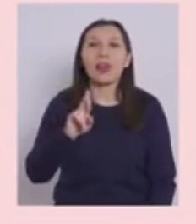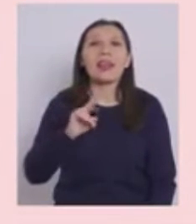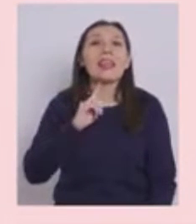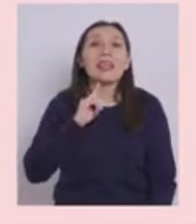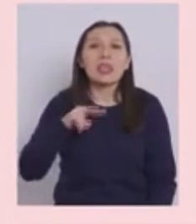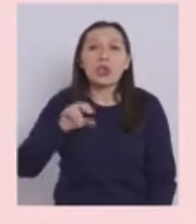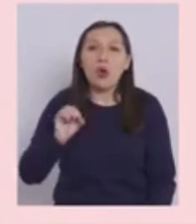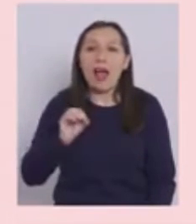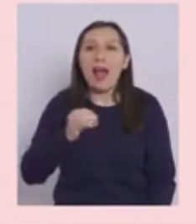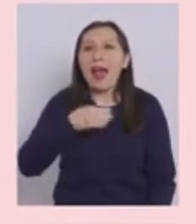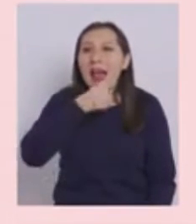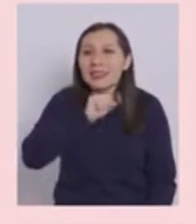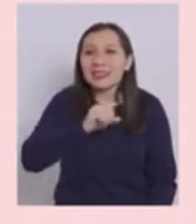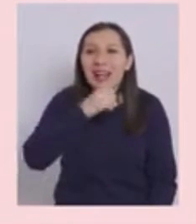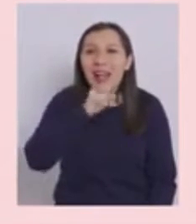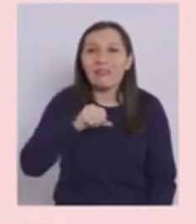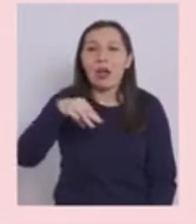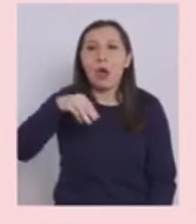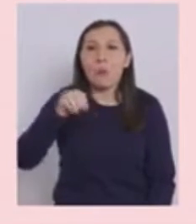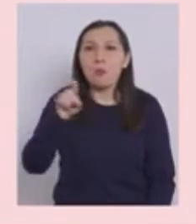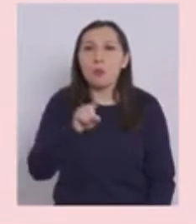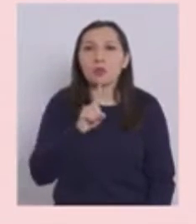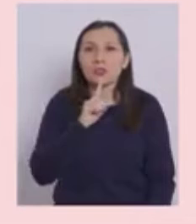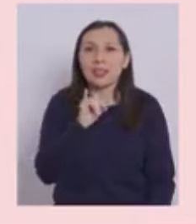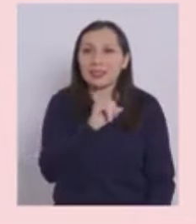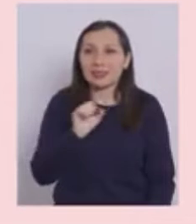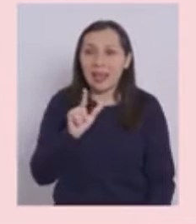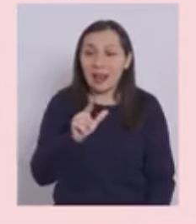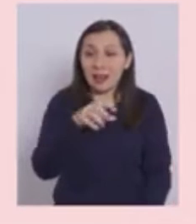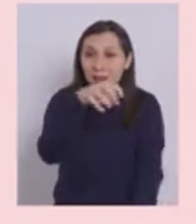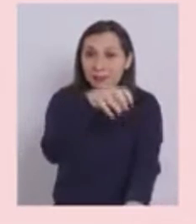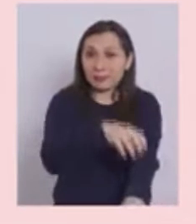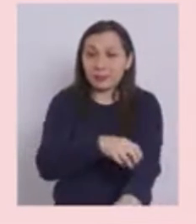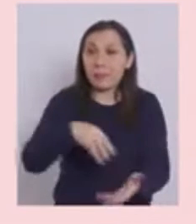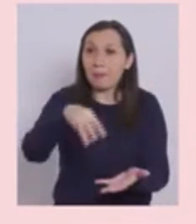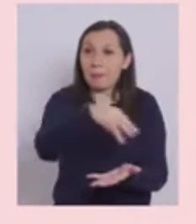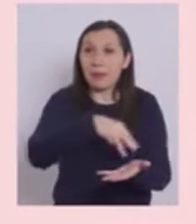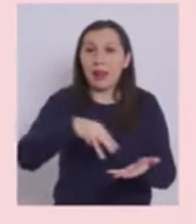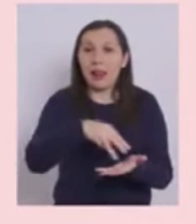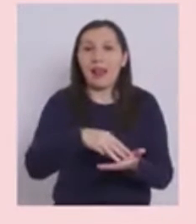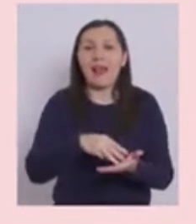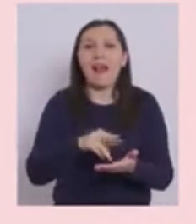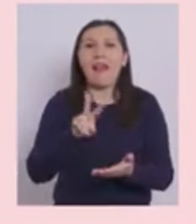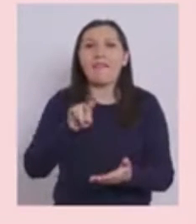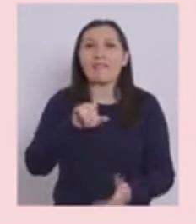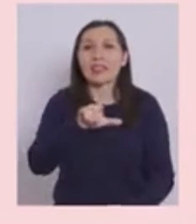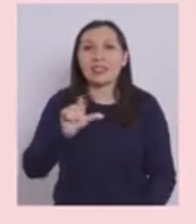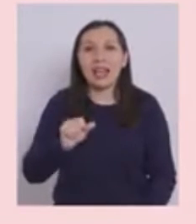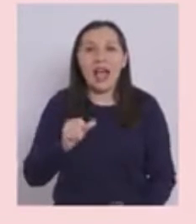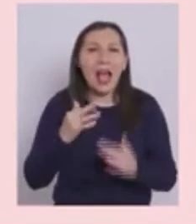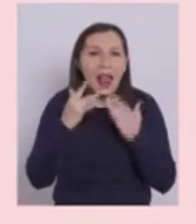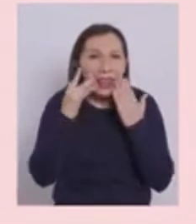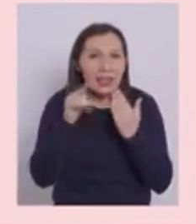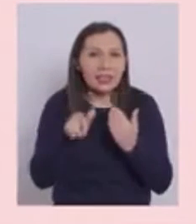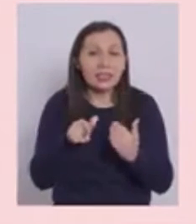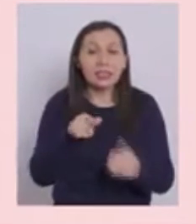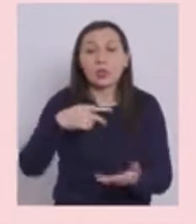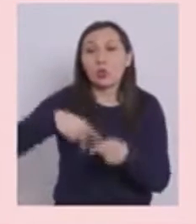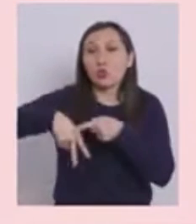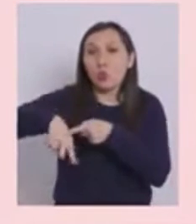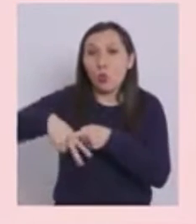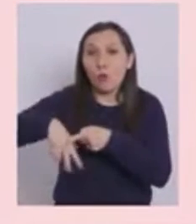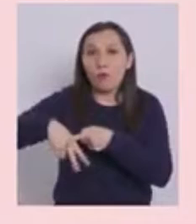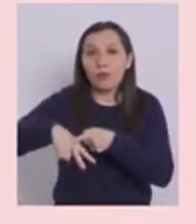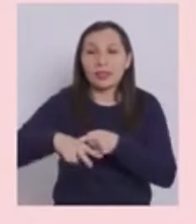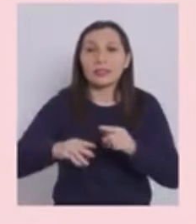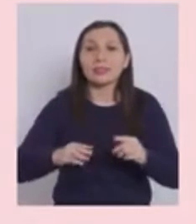Requinua, Las Cabras y Mostazal En la región de Maule, Villa Alegre En la región